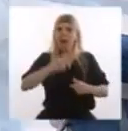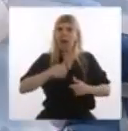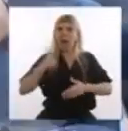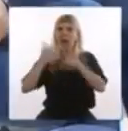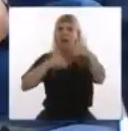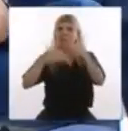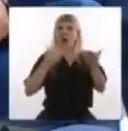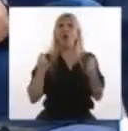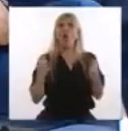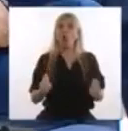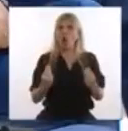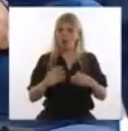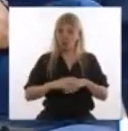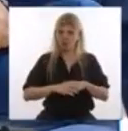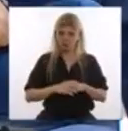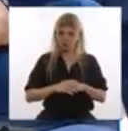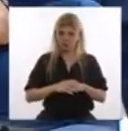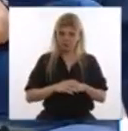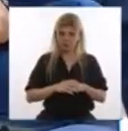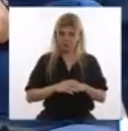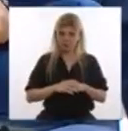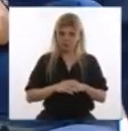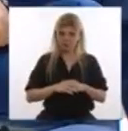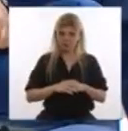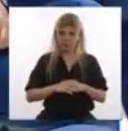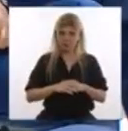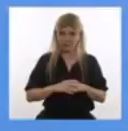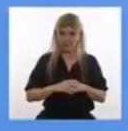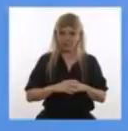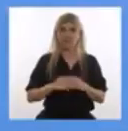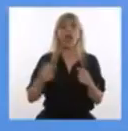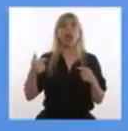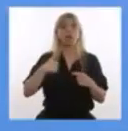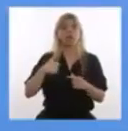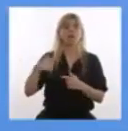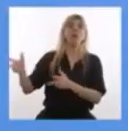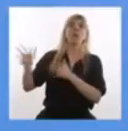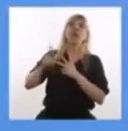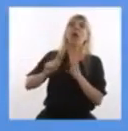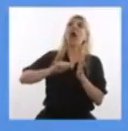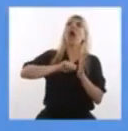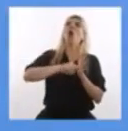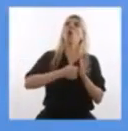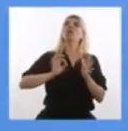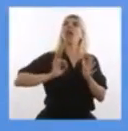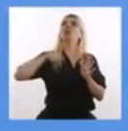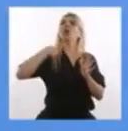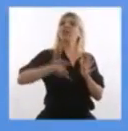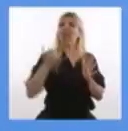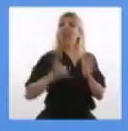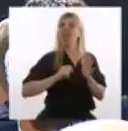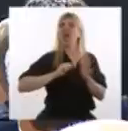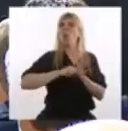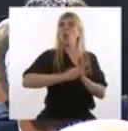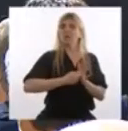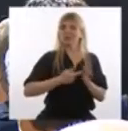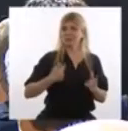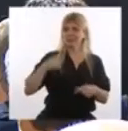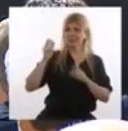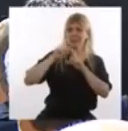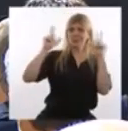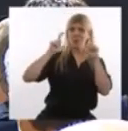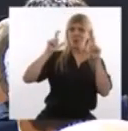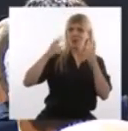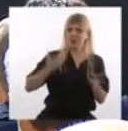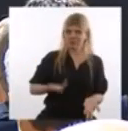Cuando a mí me hablan de que estamos promoviendo un ajuste para el año que viene, yo me asombro. Porque cuando miro